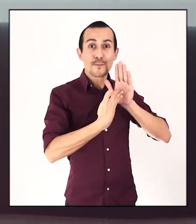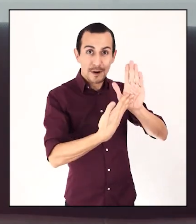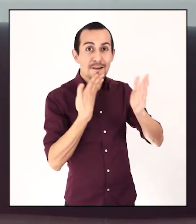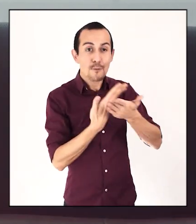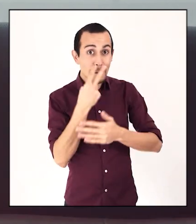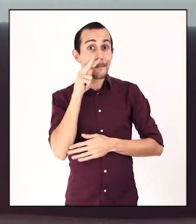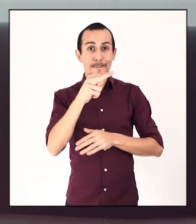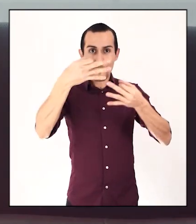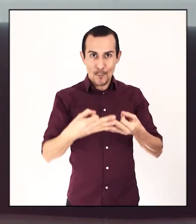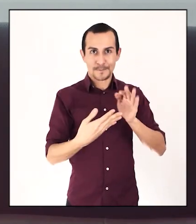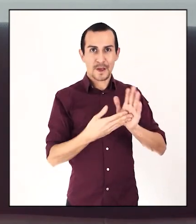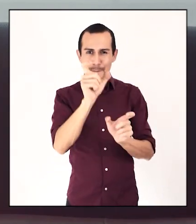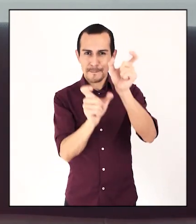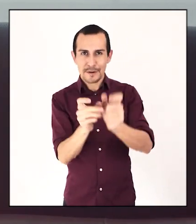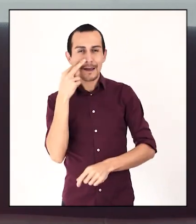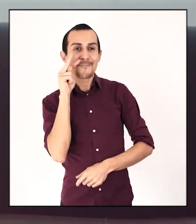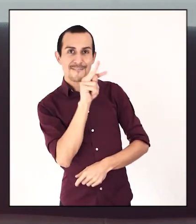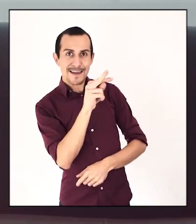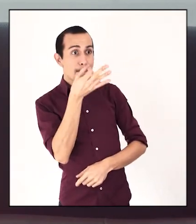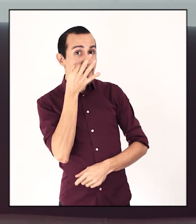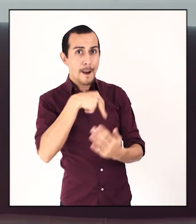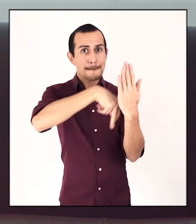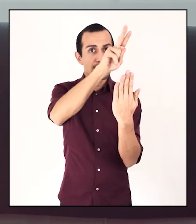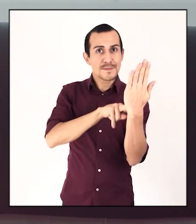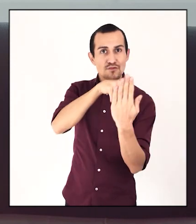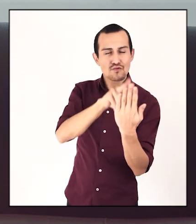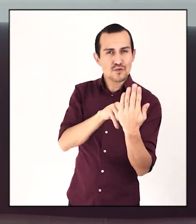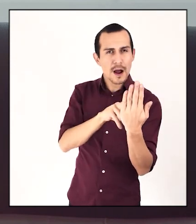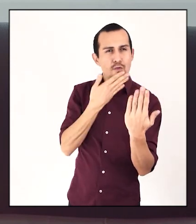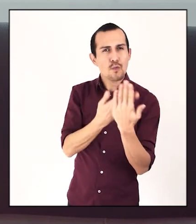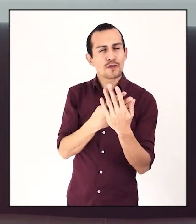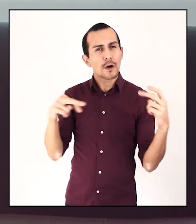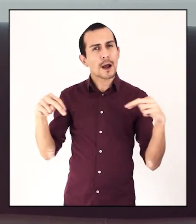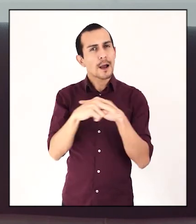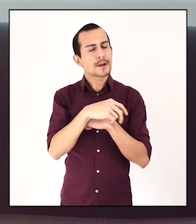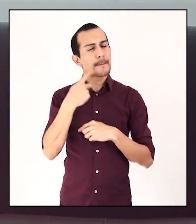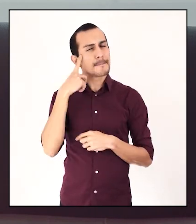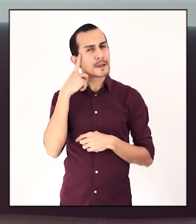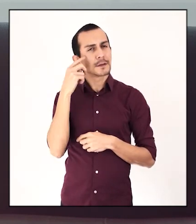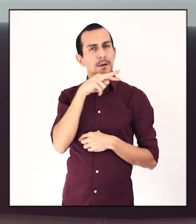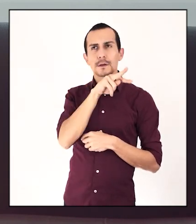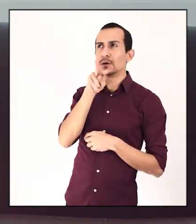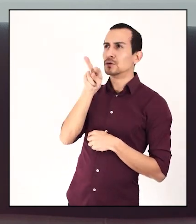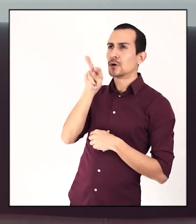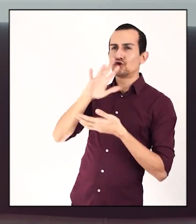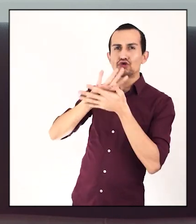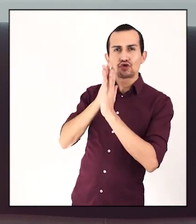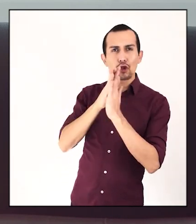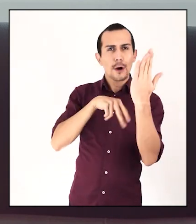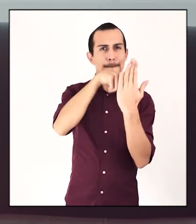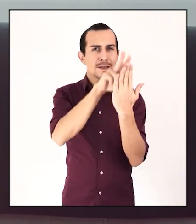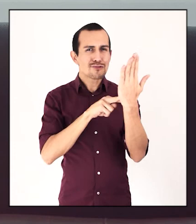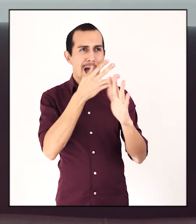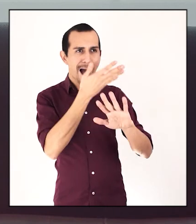exposición, cuando se haga realidad, que la gente que vaya a ver la exposición, al caminar por la calle, descubra que muchas de